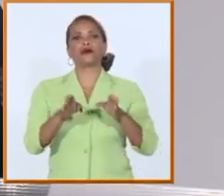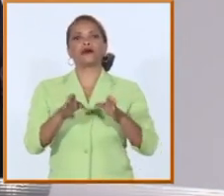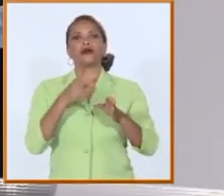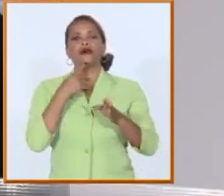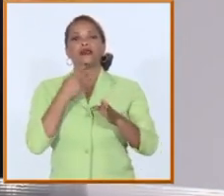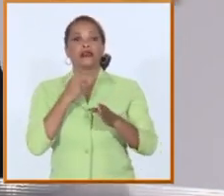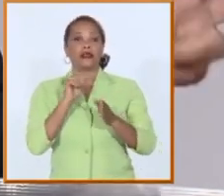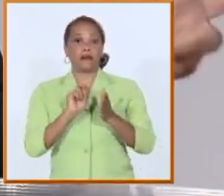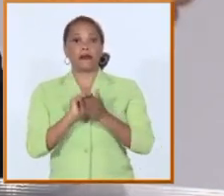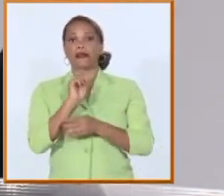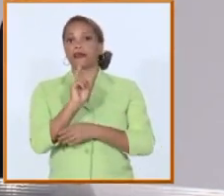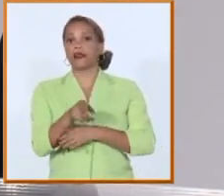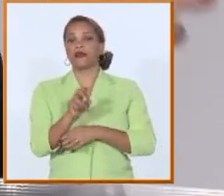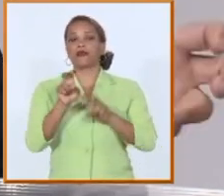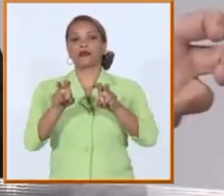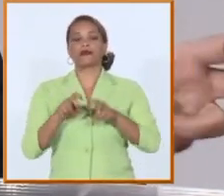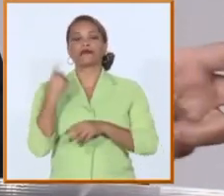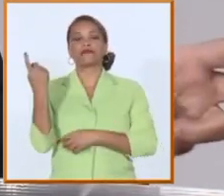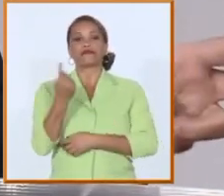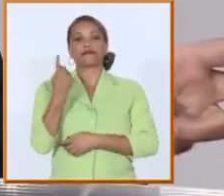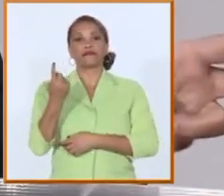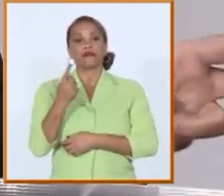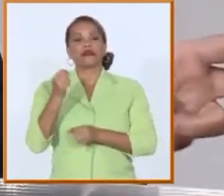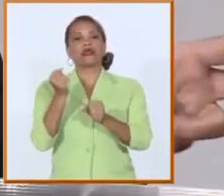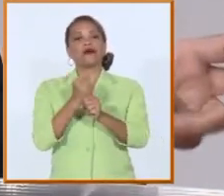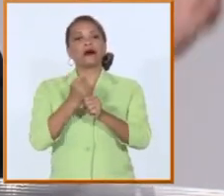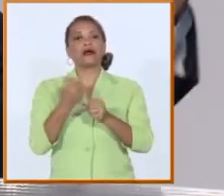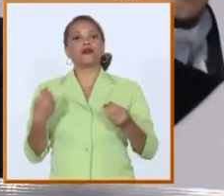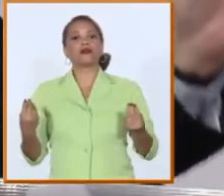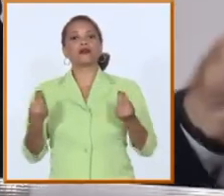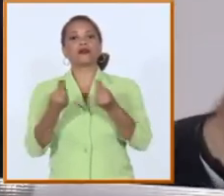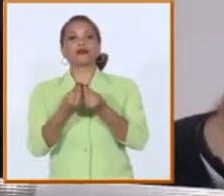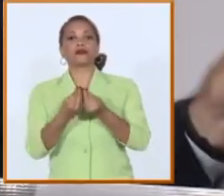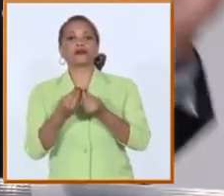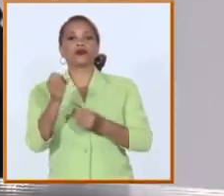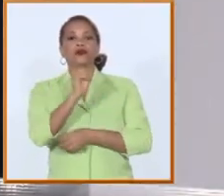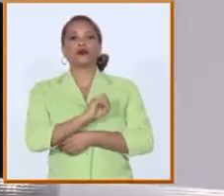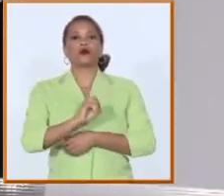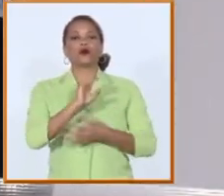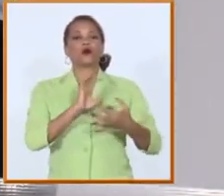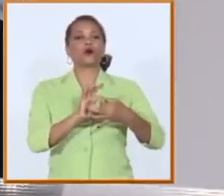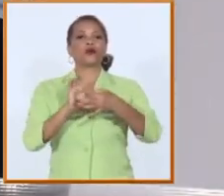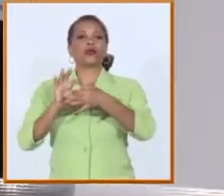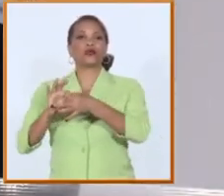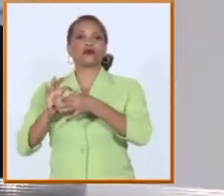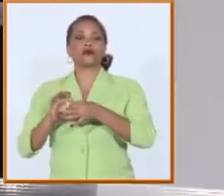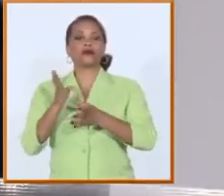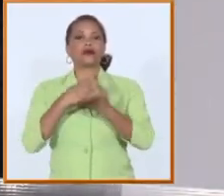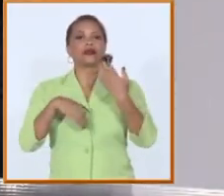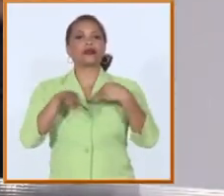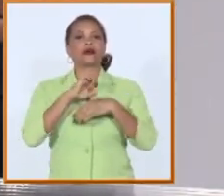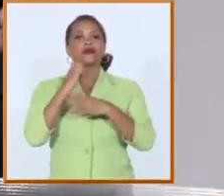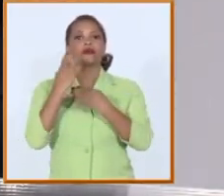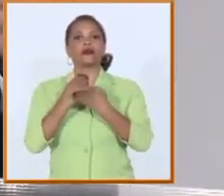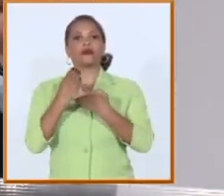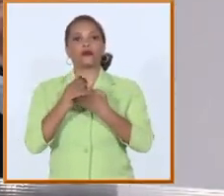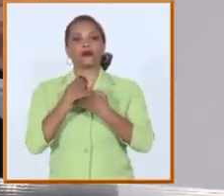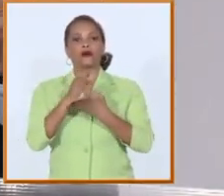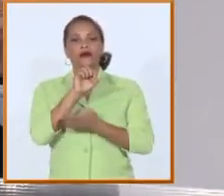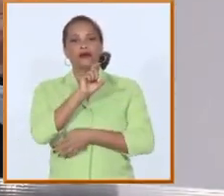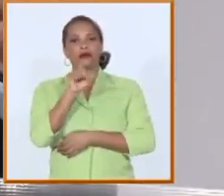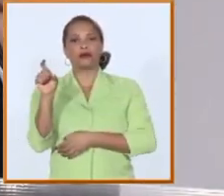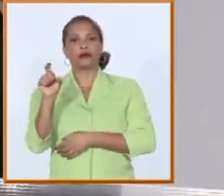nacional a trabajar de conjunto con el resto de los organismos formadores coordinados en este caso por el ministerio de educación en la ley